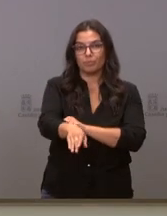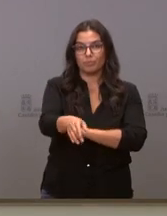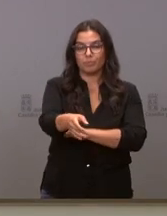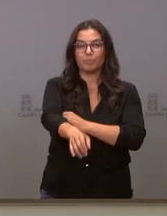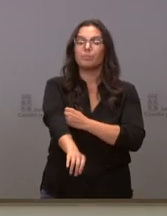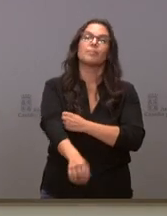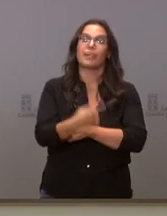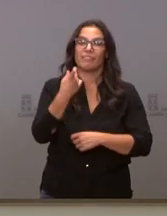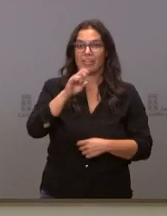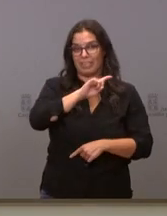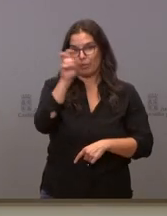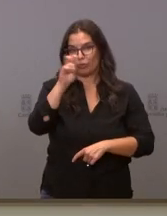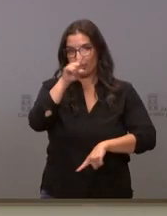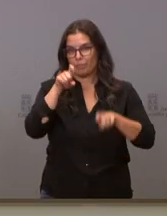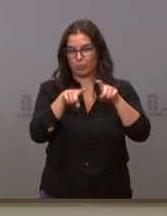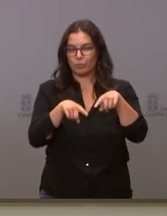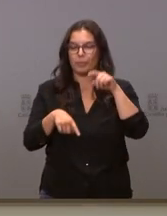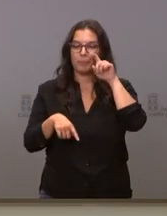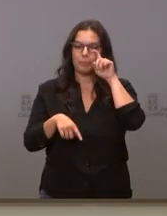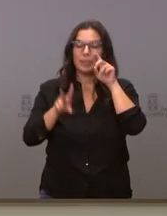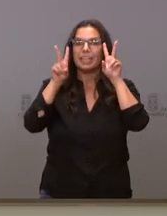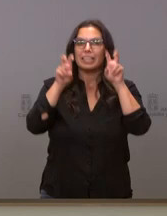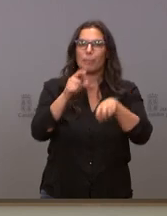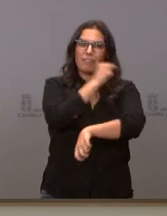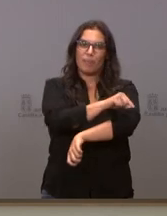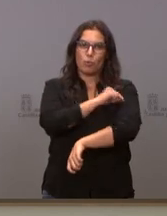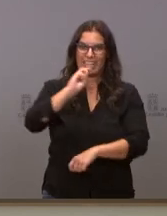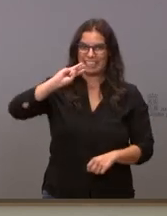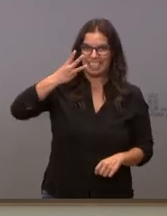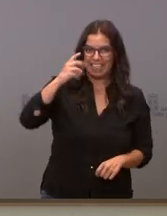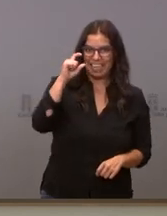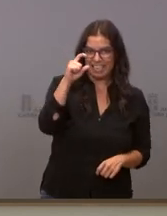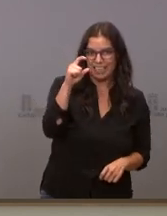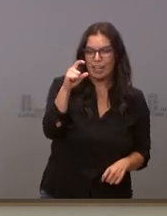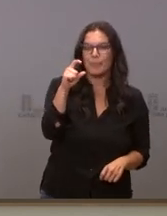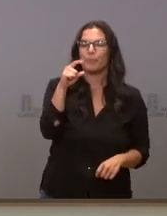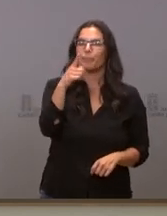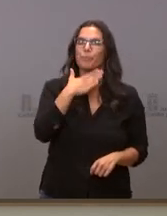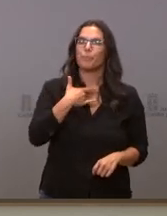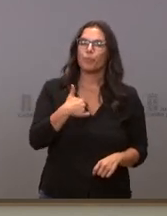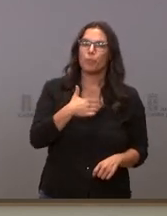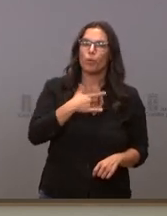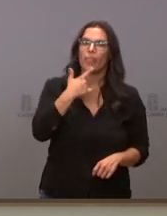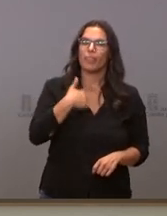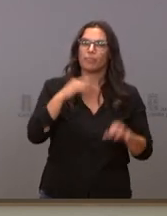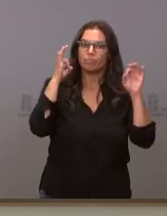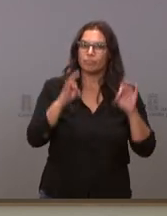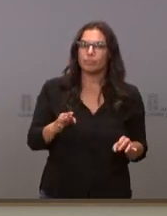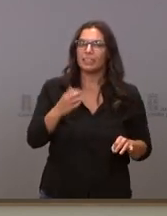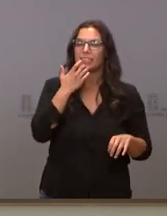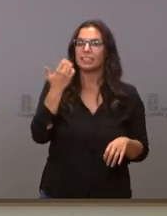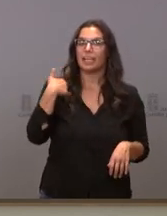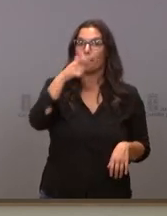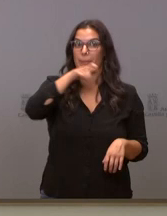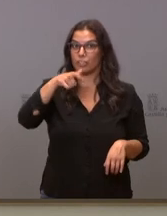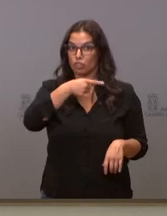me quedaba otra cosa por plantearle sobre el tema de las terceras dosis no sé si nos puedes especificar si ya pueden esas personas